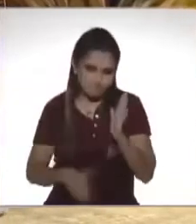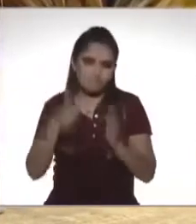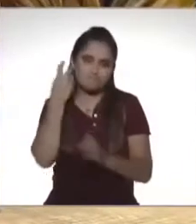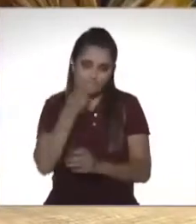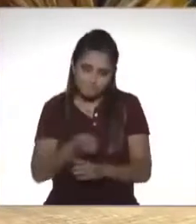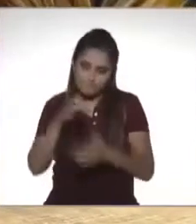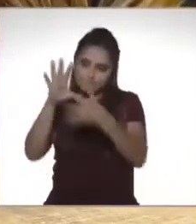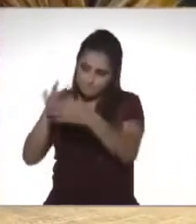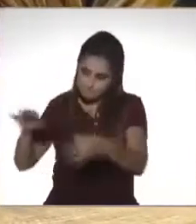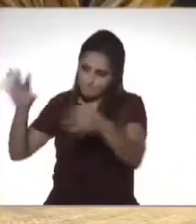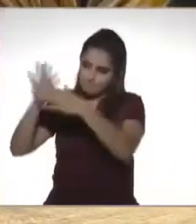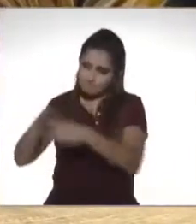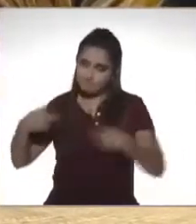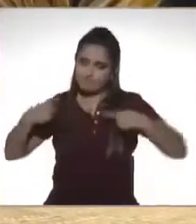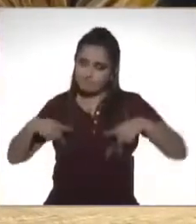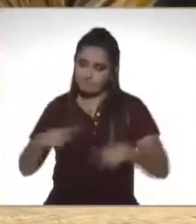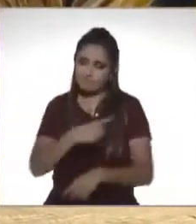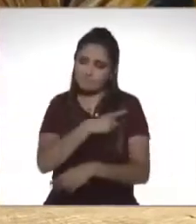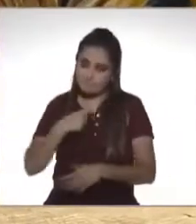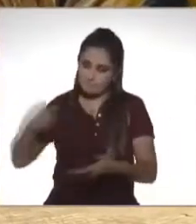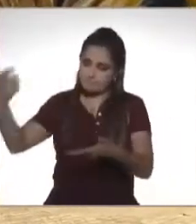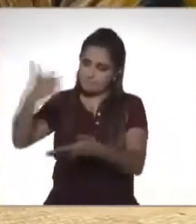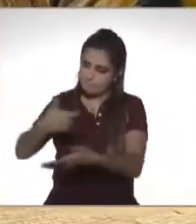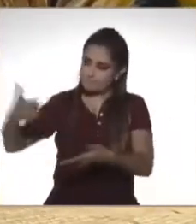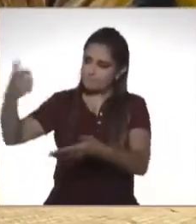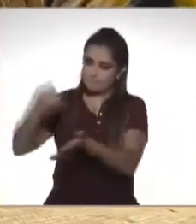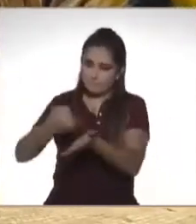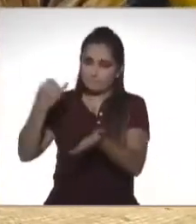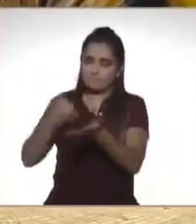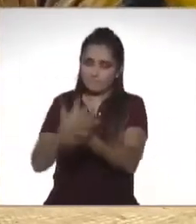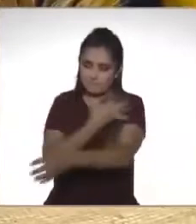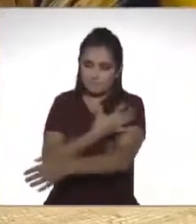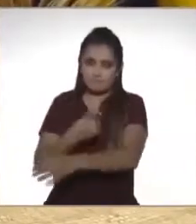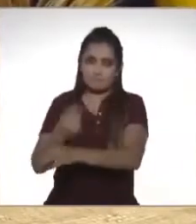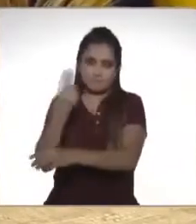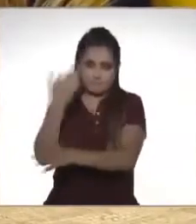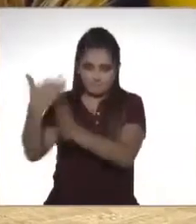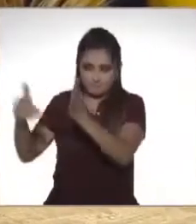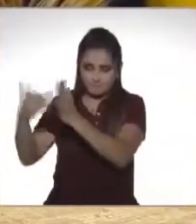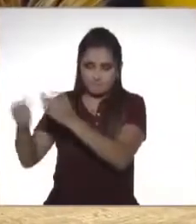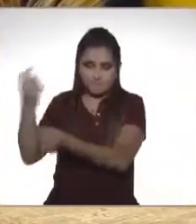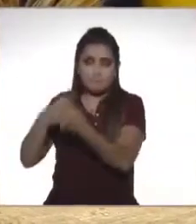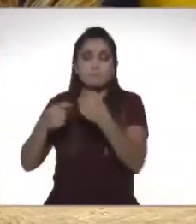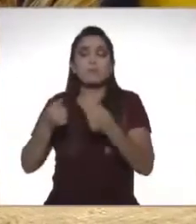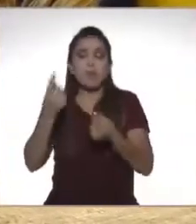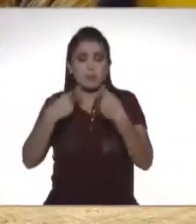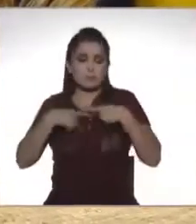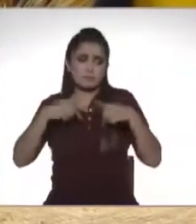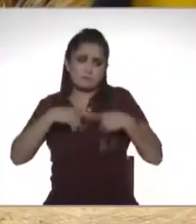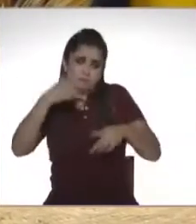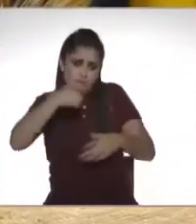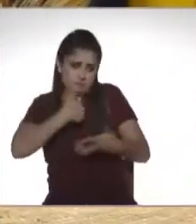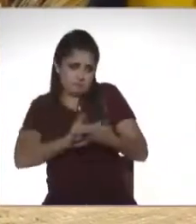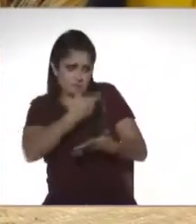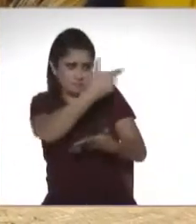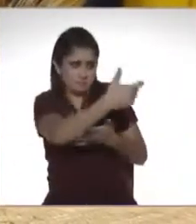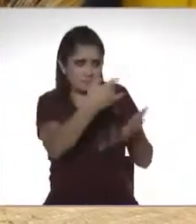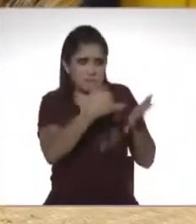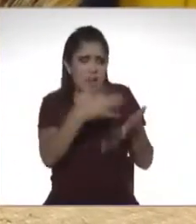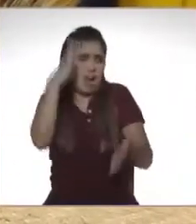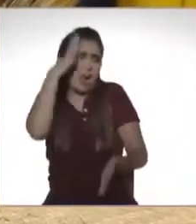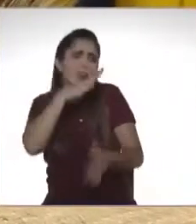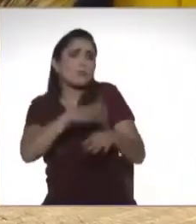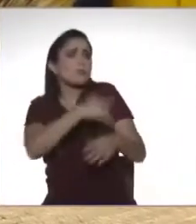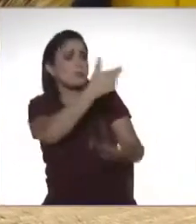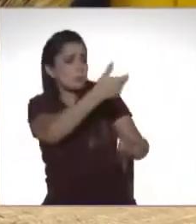concepto y siempre habrá una discusión y un tema de... Bueno, es que a veces algunos dicen, no pago porque no recibo lo que quisiera, pero no es un juego así.